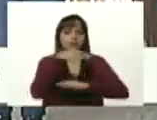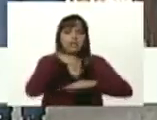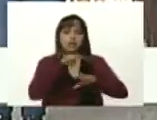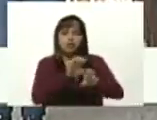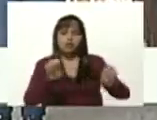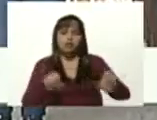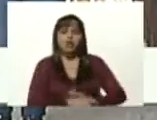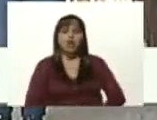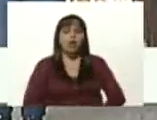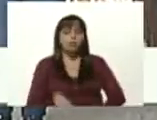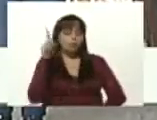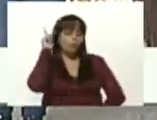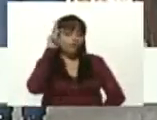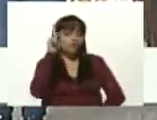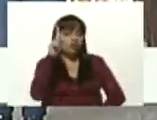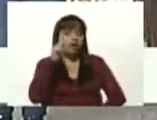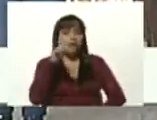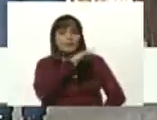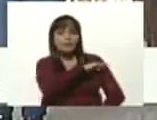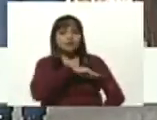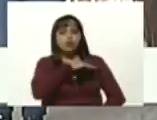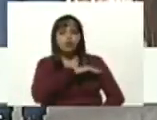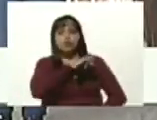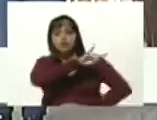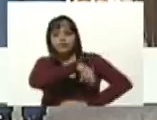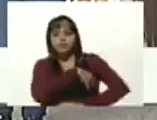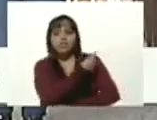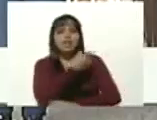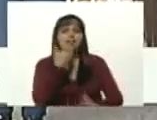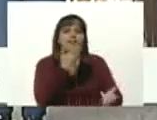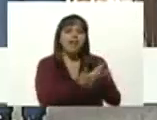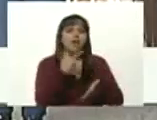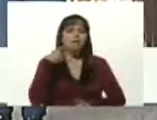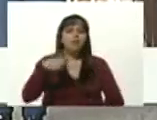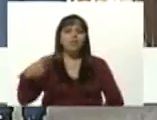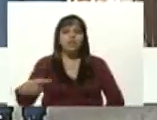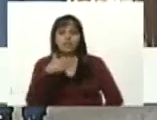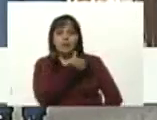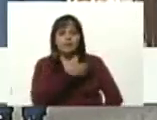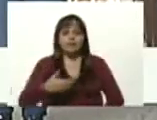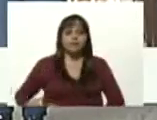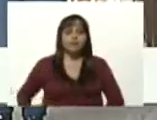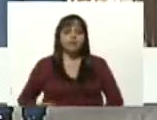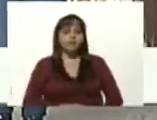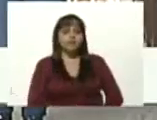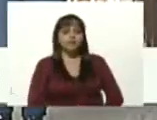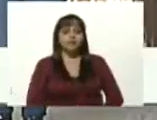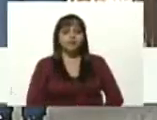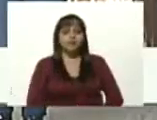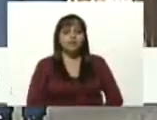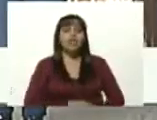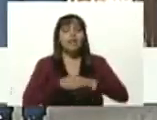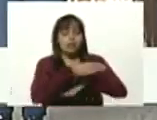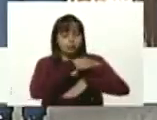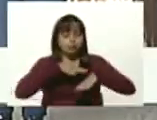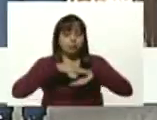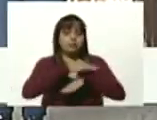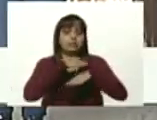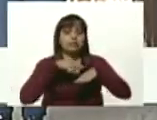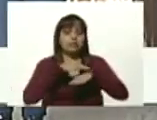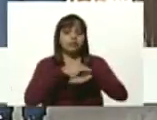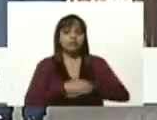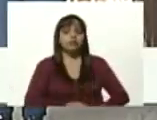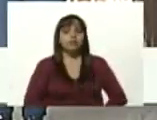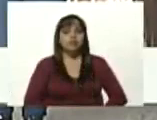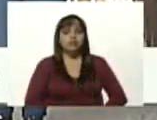Docentes, misioneros, universitarios. Gracias a la política de nuestro presidente, de nuestro ministro César Trumpi. Que